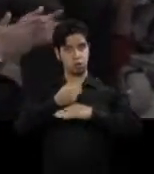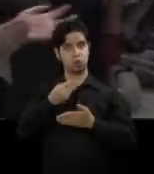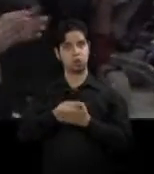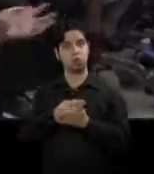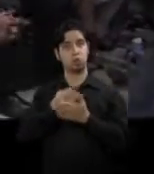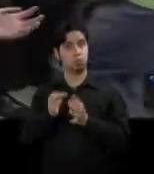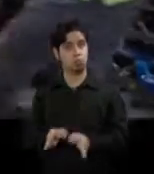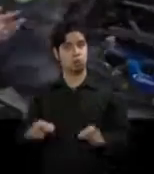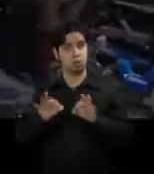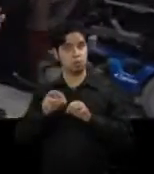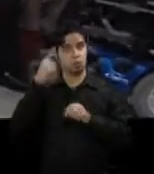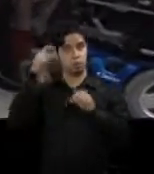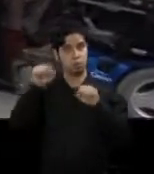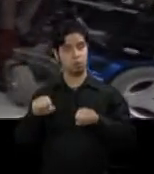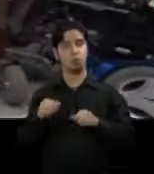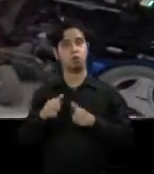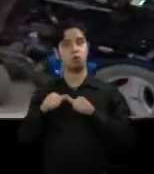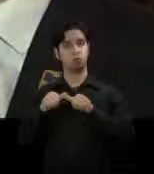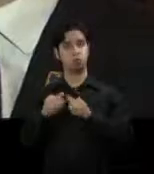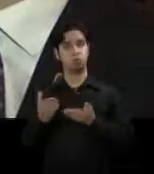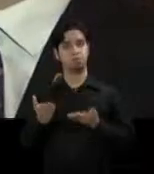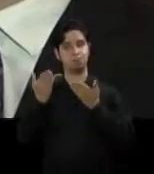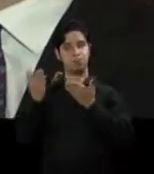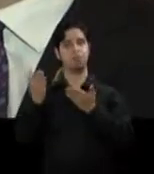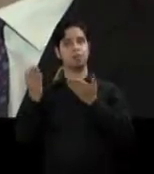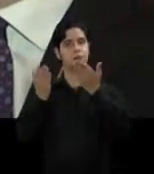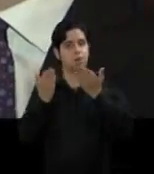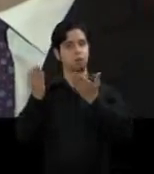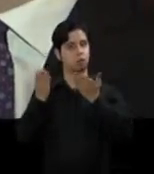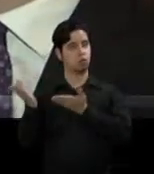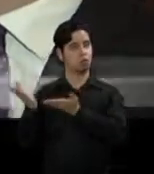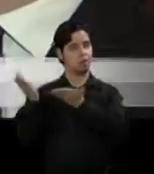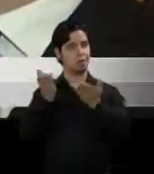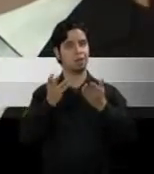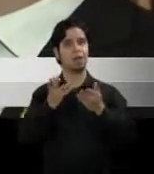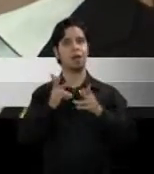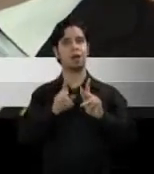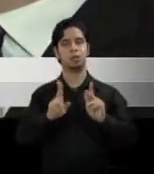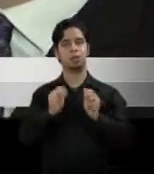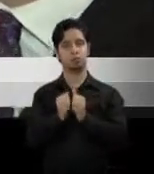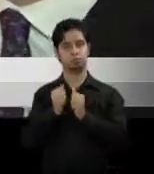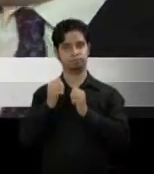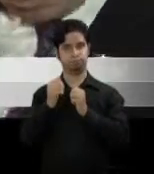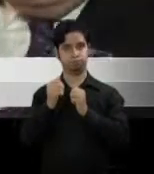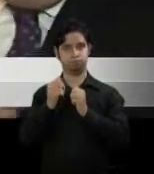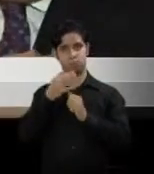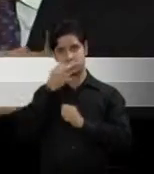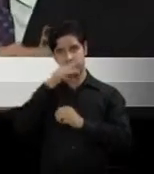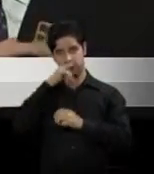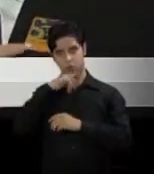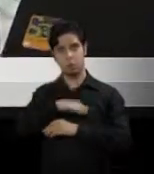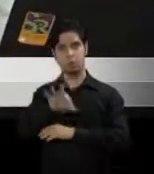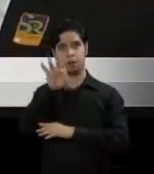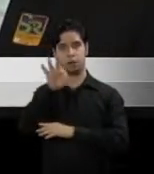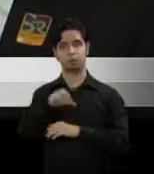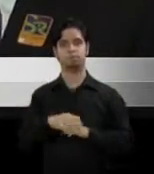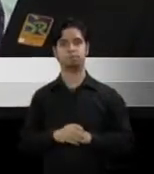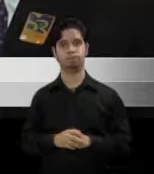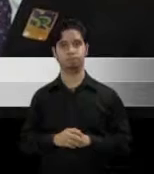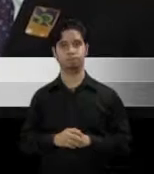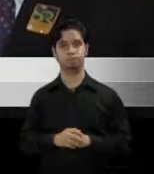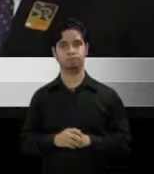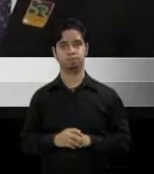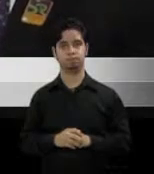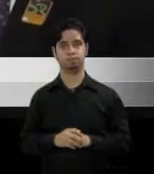poder seguir dando el servicio tan efectivo que ofrecen a los niños especiales. De hecho, tenemos, si pueden ver nuestras propias